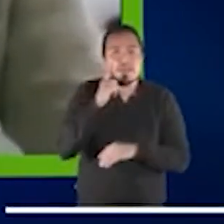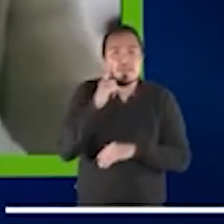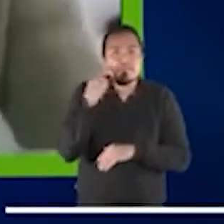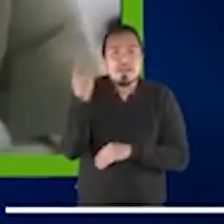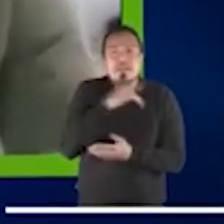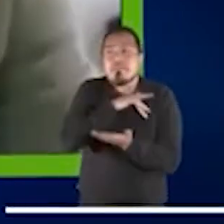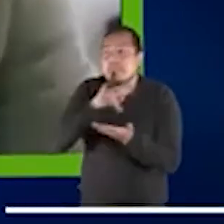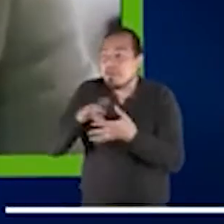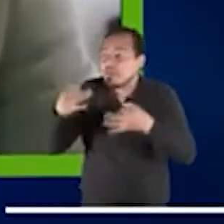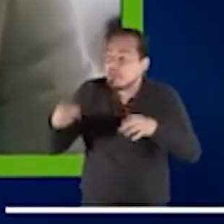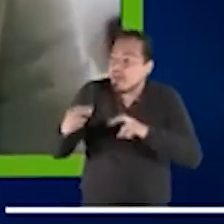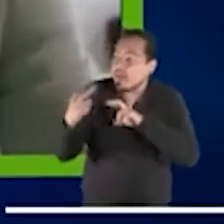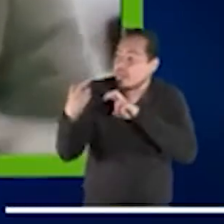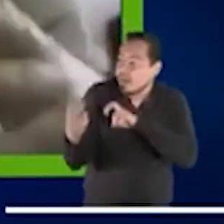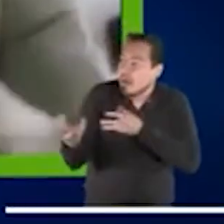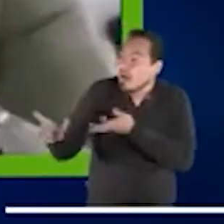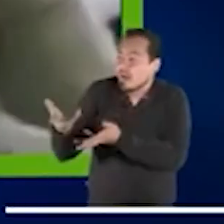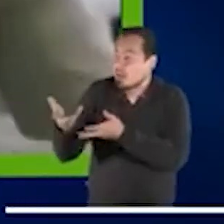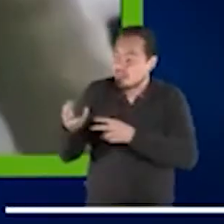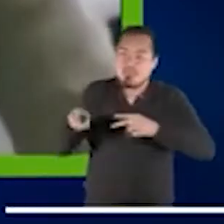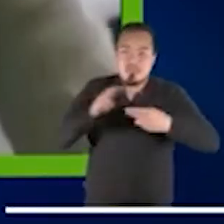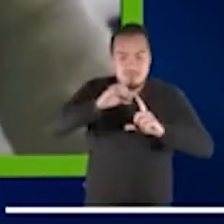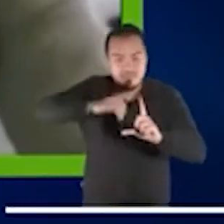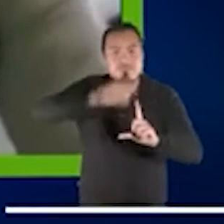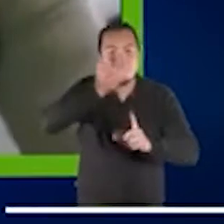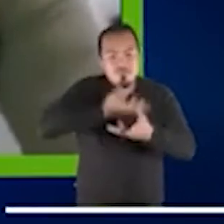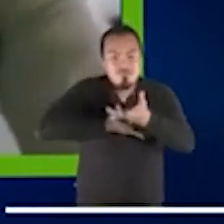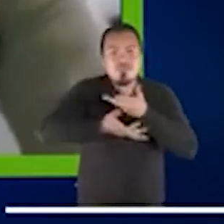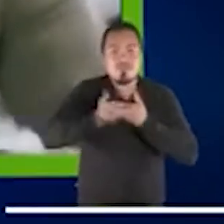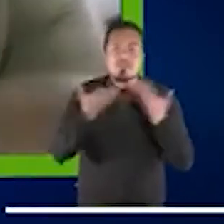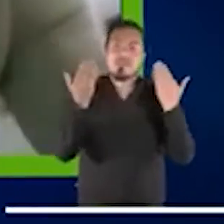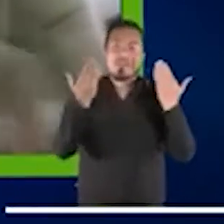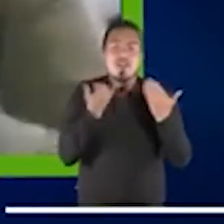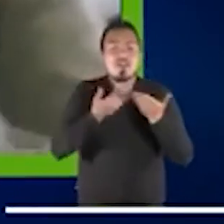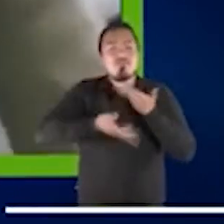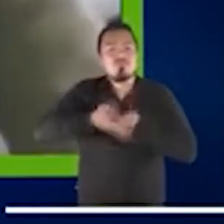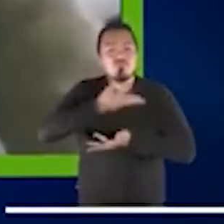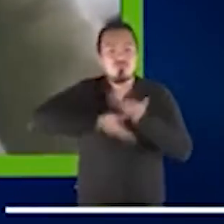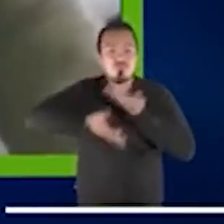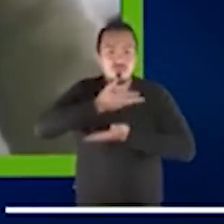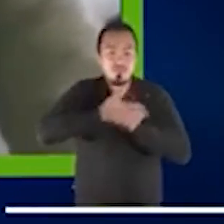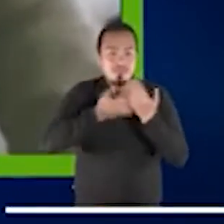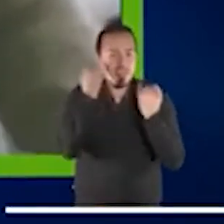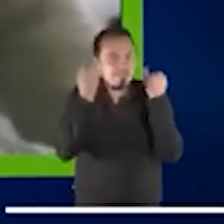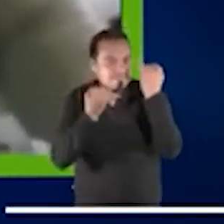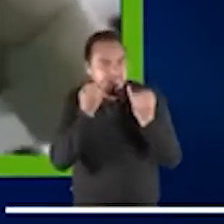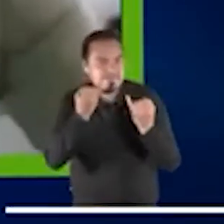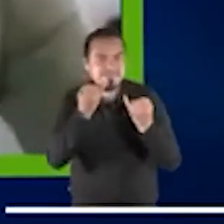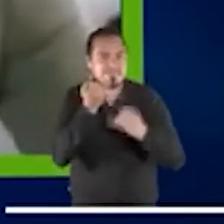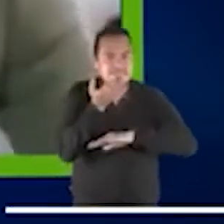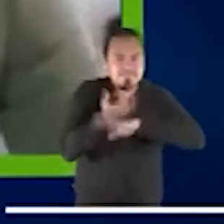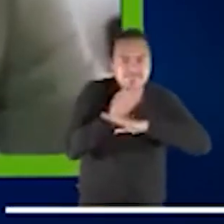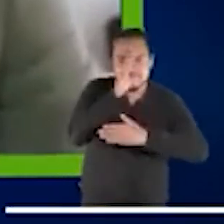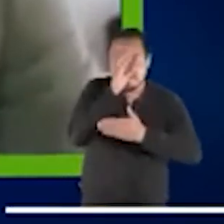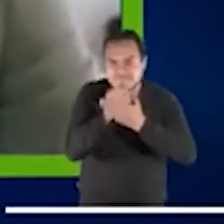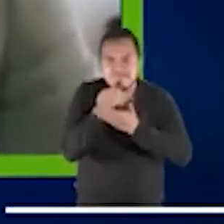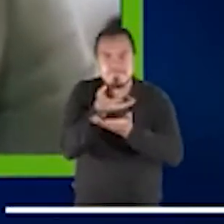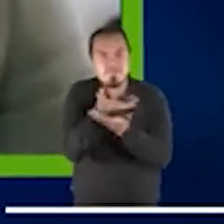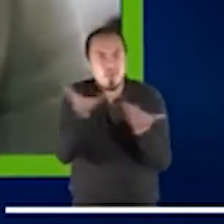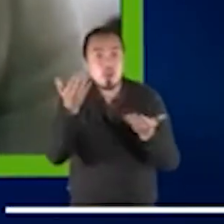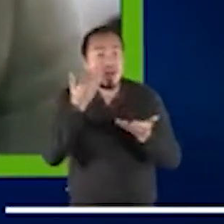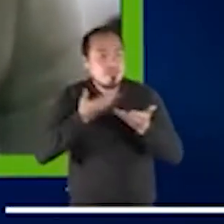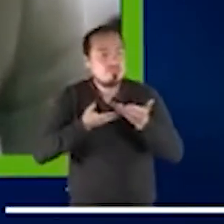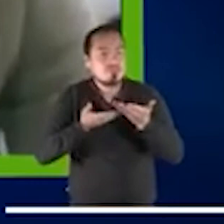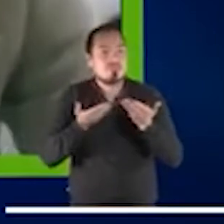y ser creativo y apostar por un verdadero espacio de intercambio de ideas, que es lo que queremos lanzar aquí entre Cédric,